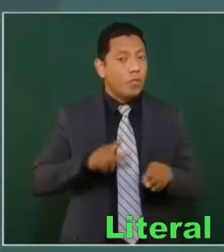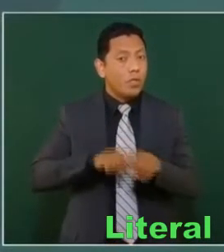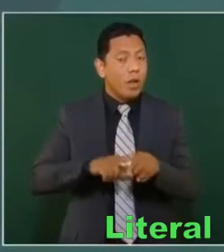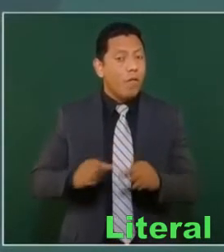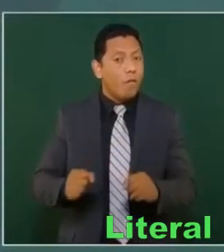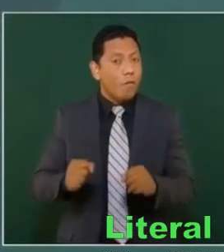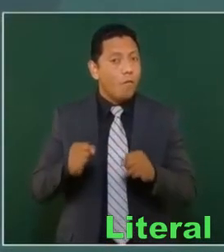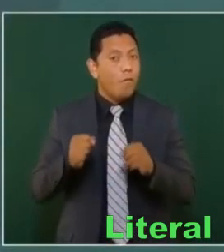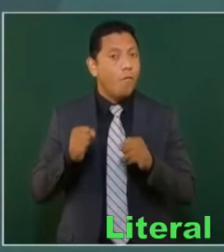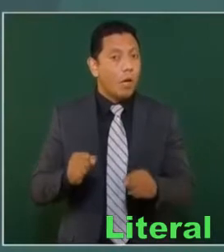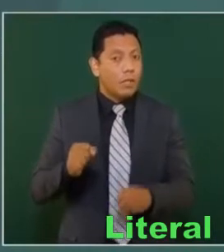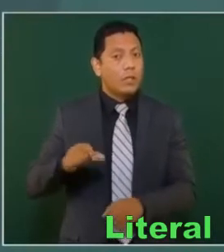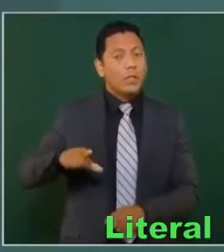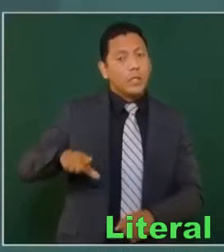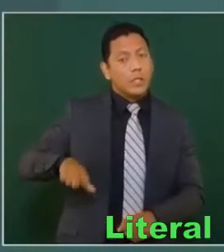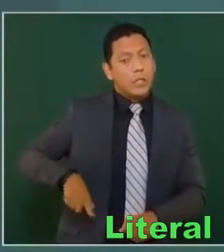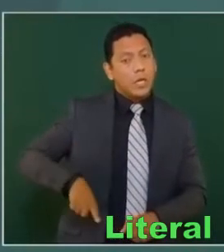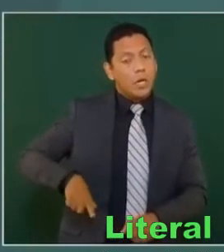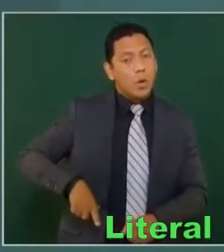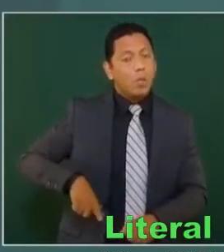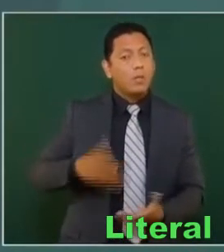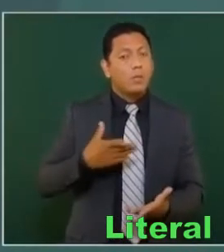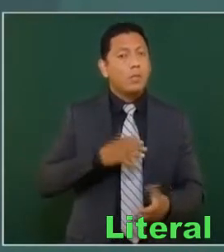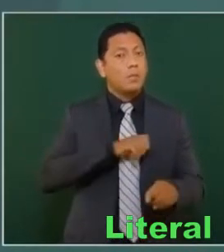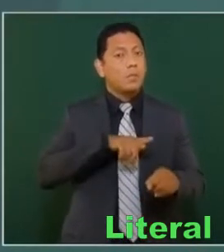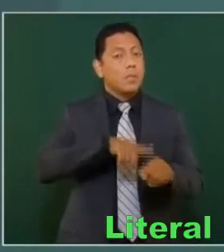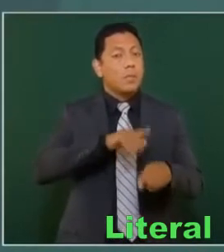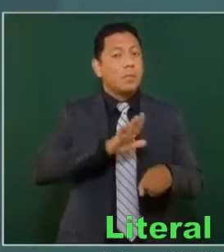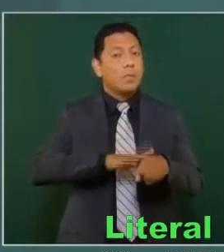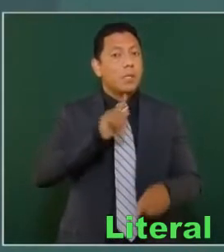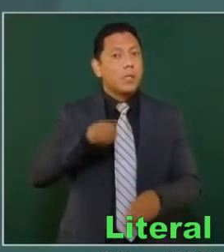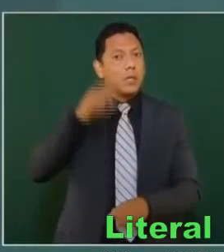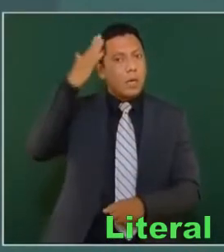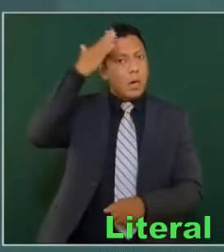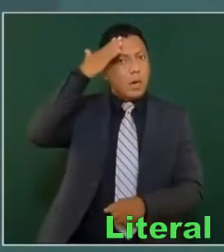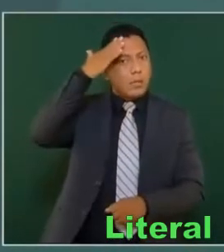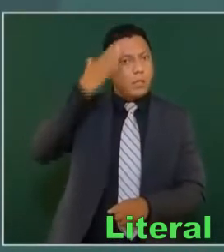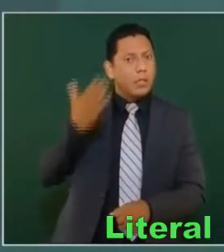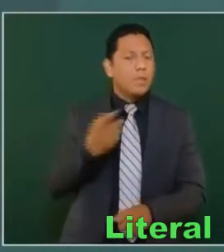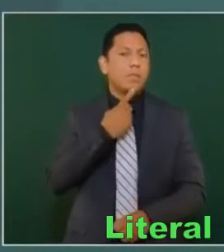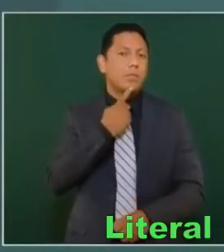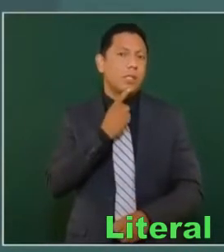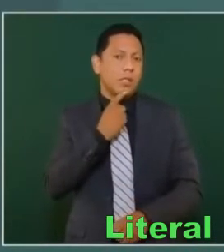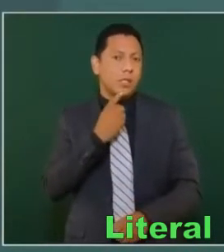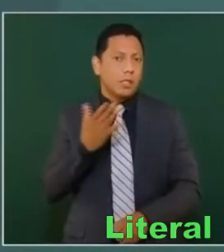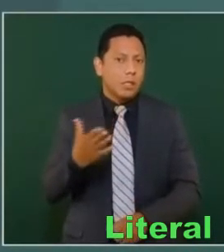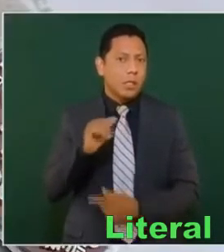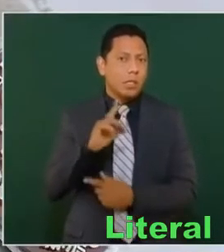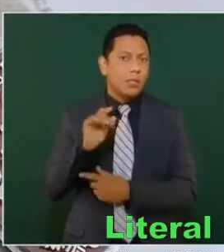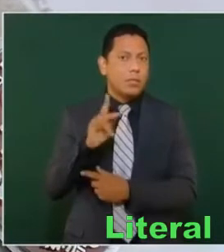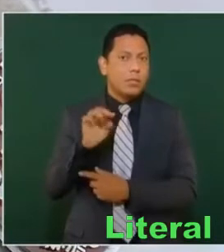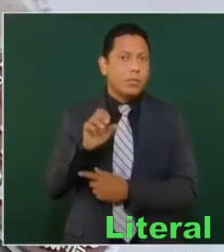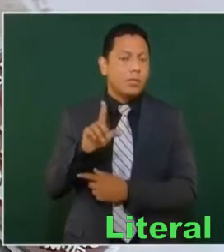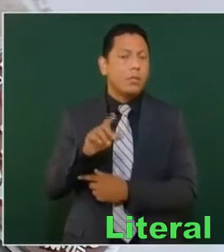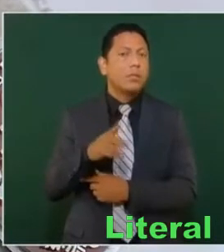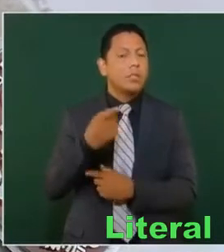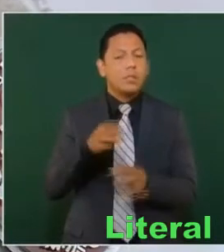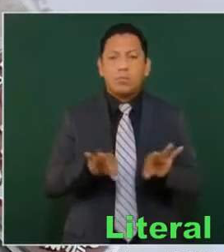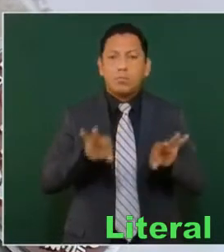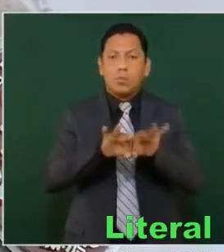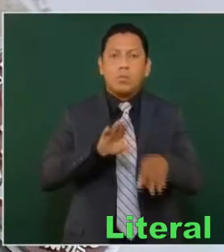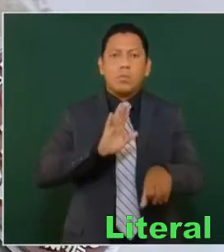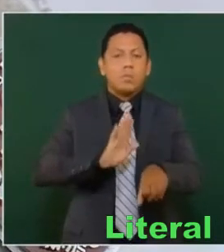gobierno, en especial el liderazgo del presidente López Obrador, son la mejor